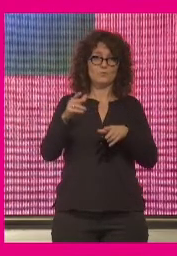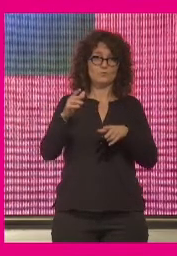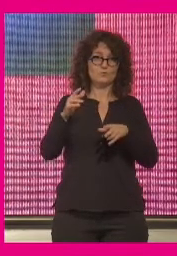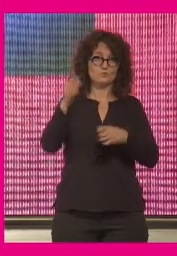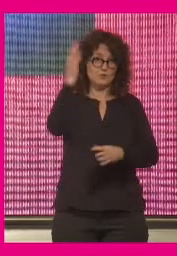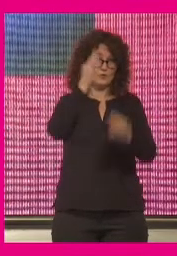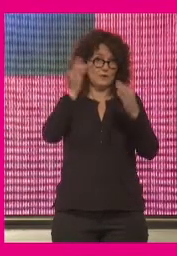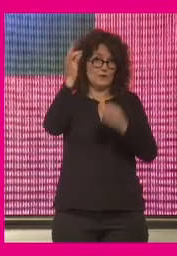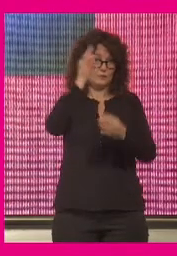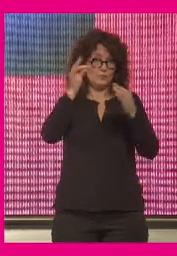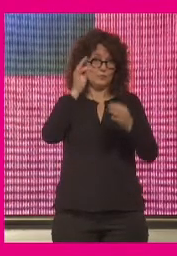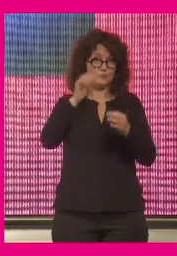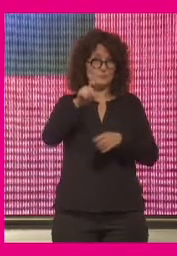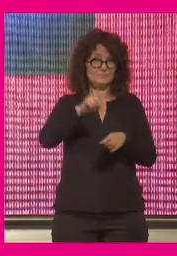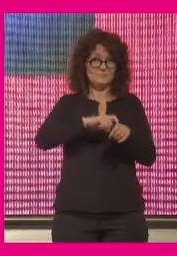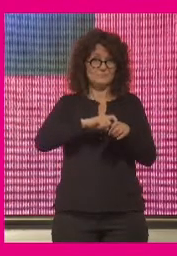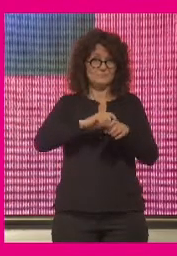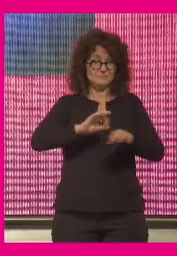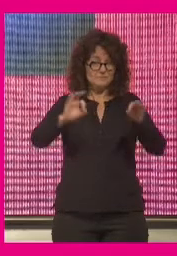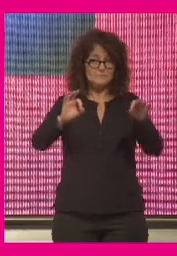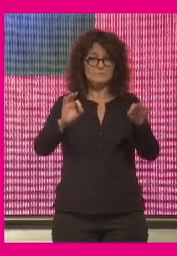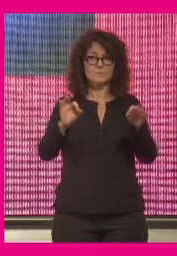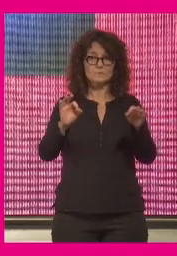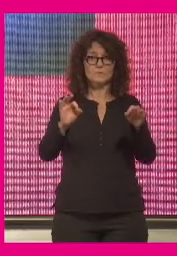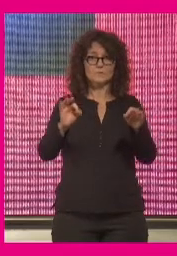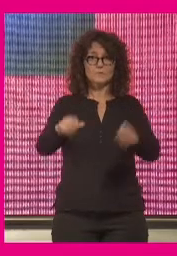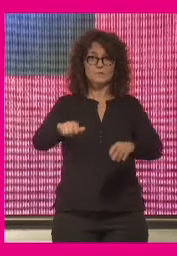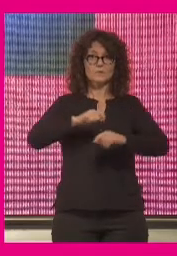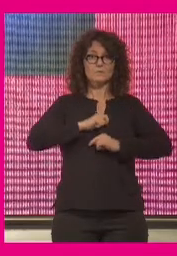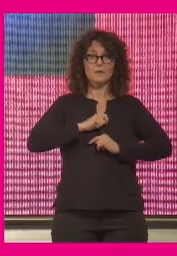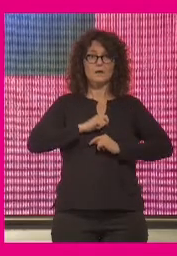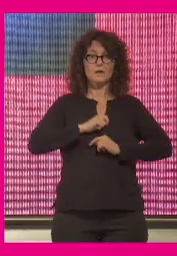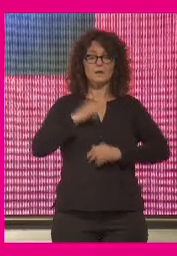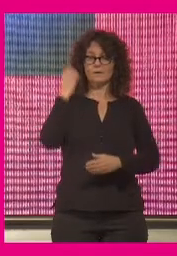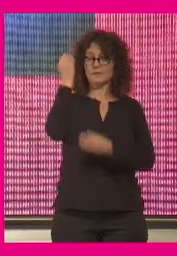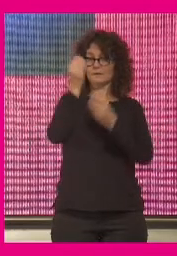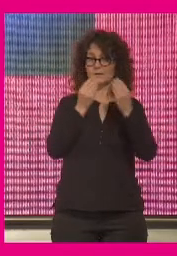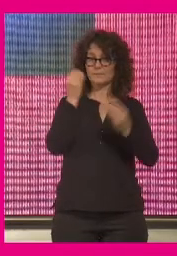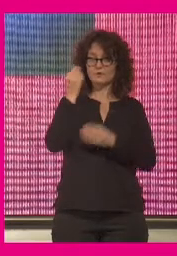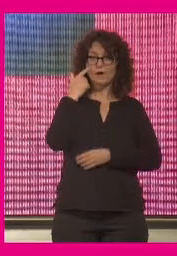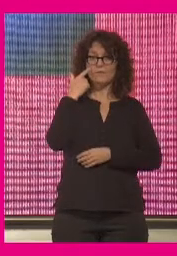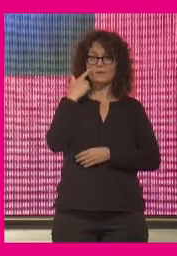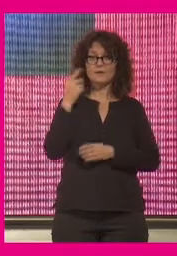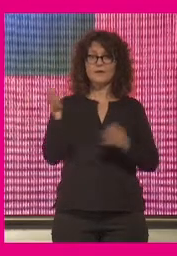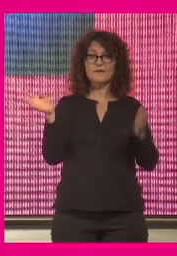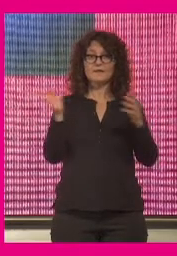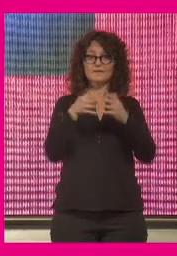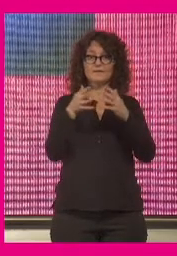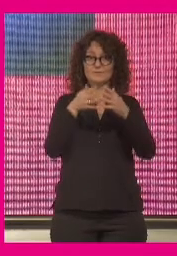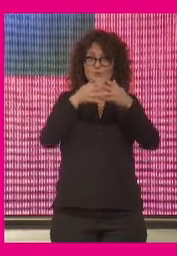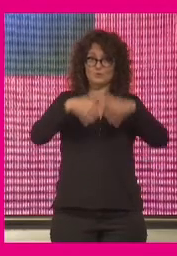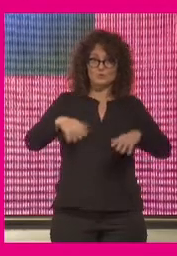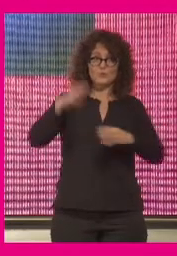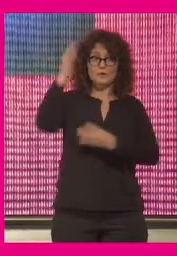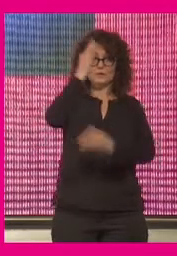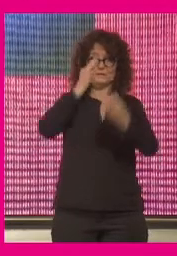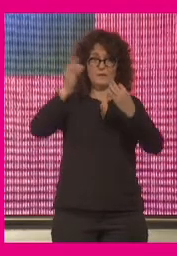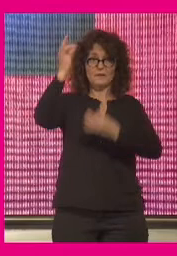nos obliga necesariamente a reflexionar acerca de si nuestras infraestructuras de datos